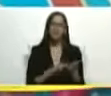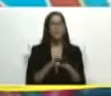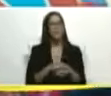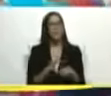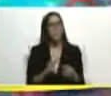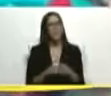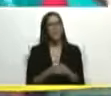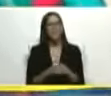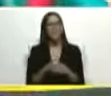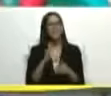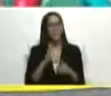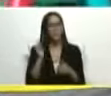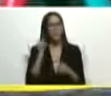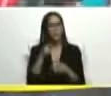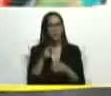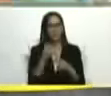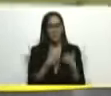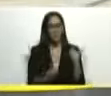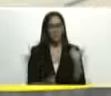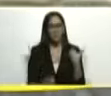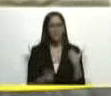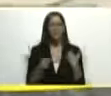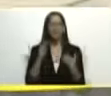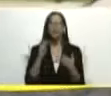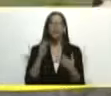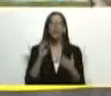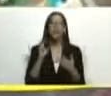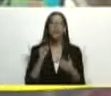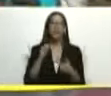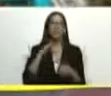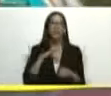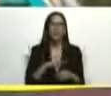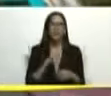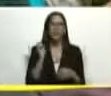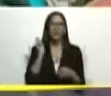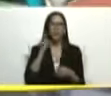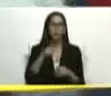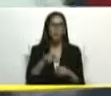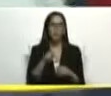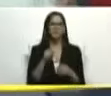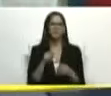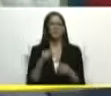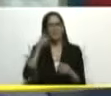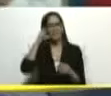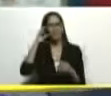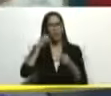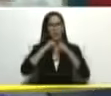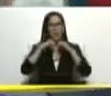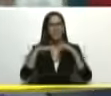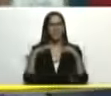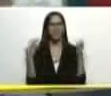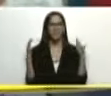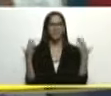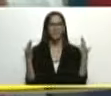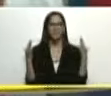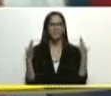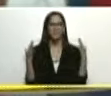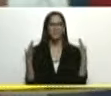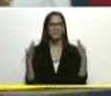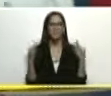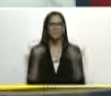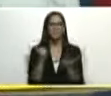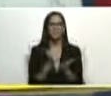concha y estamos con usted presidente Turmerito está con usted que Dios lo bendiga amén